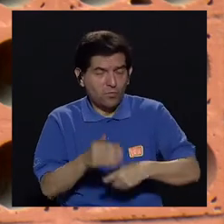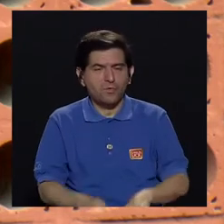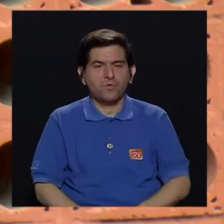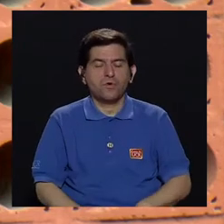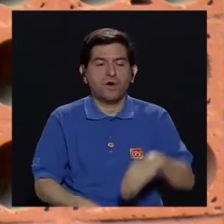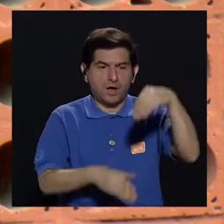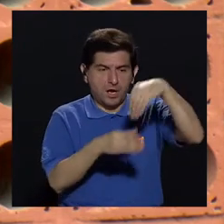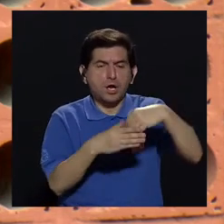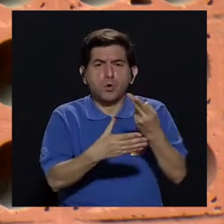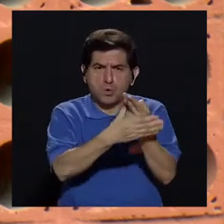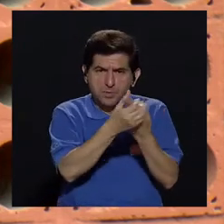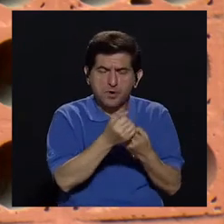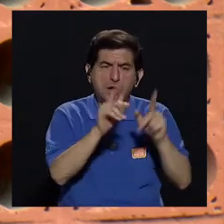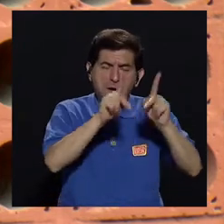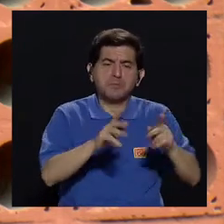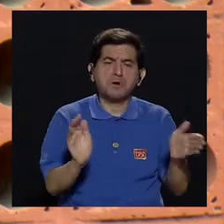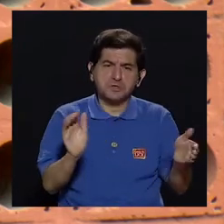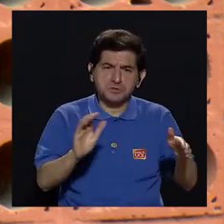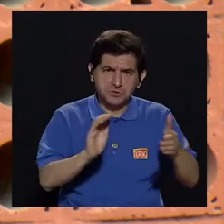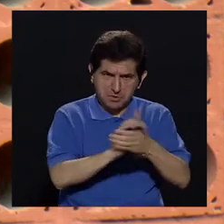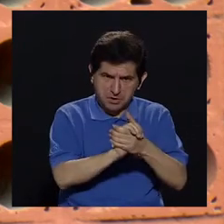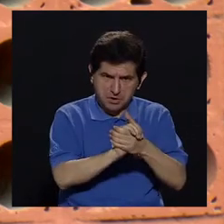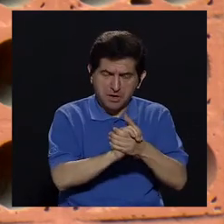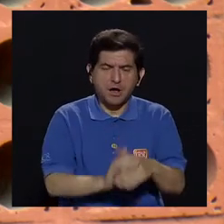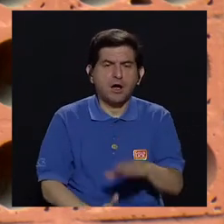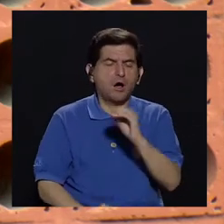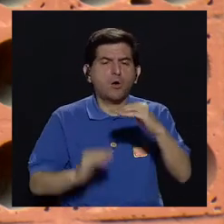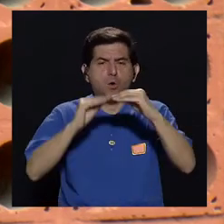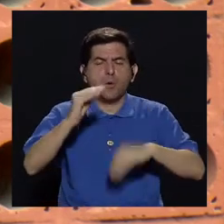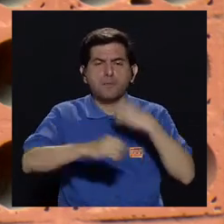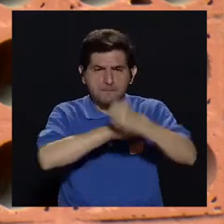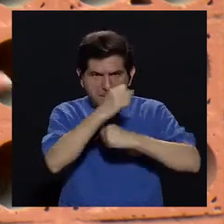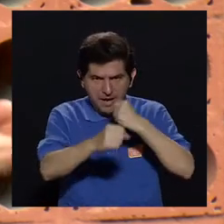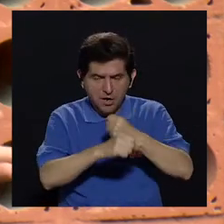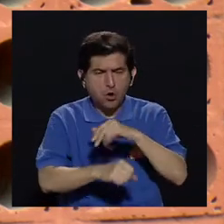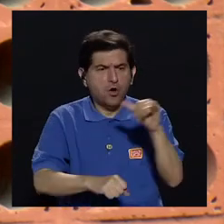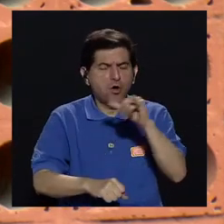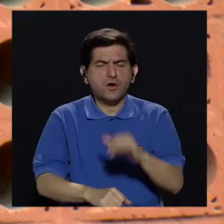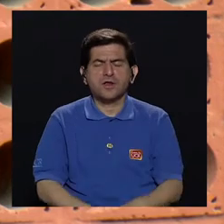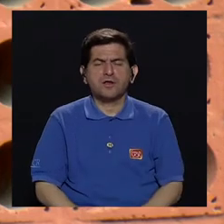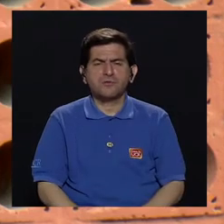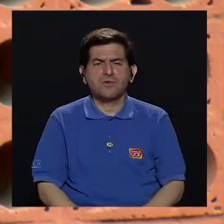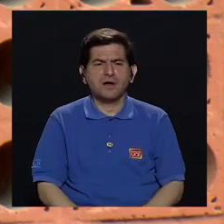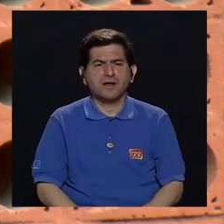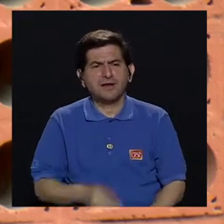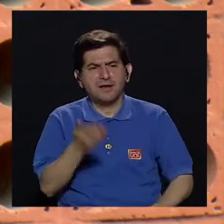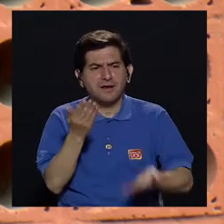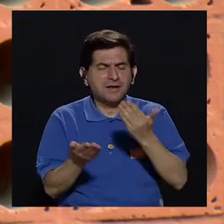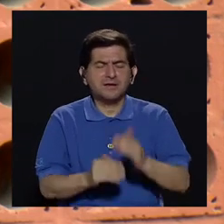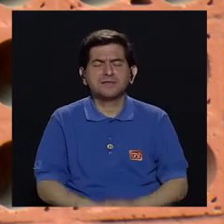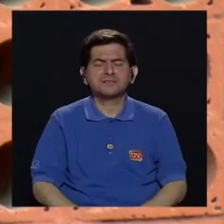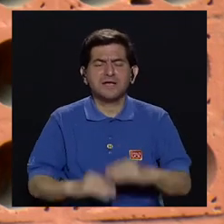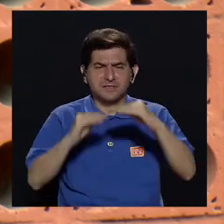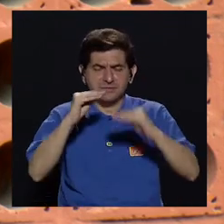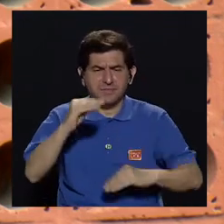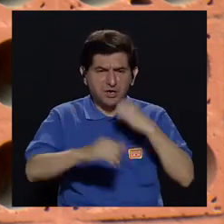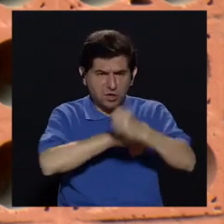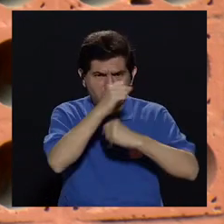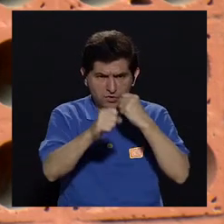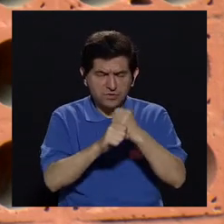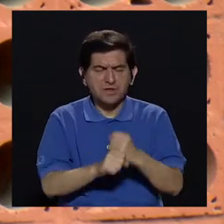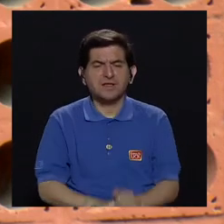Incluimos a la pareja si están casados, si son menores de edad, porque también hay ataques en menores de edad,